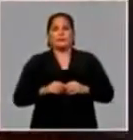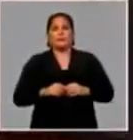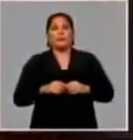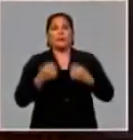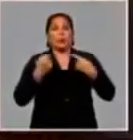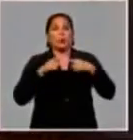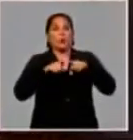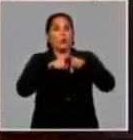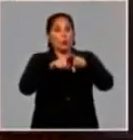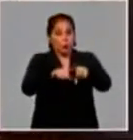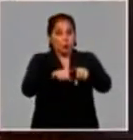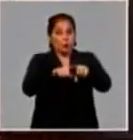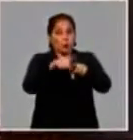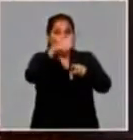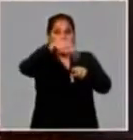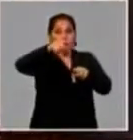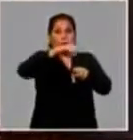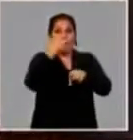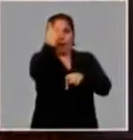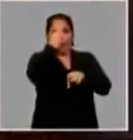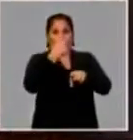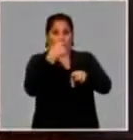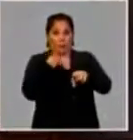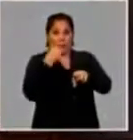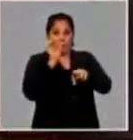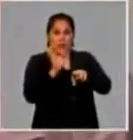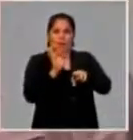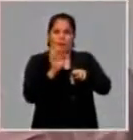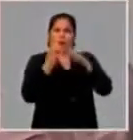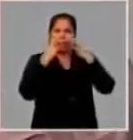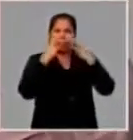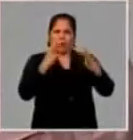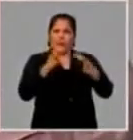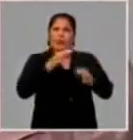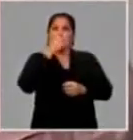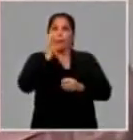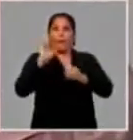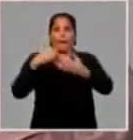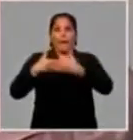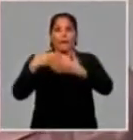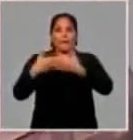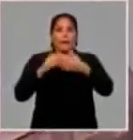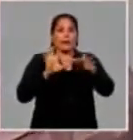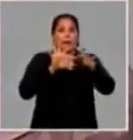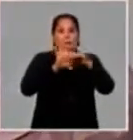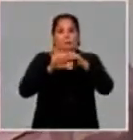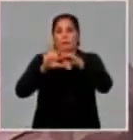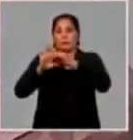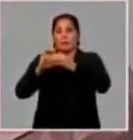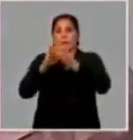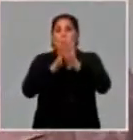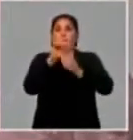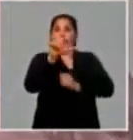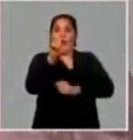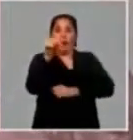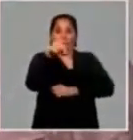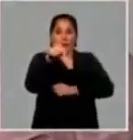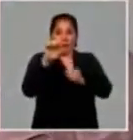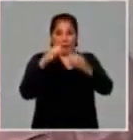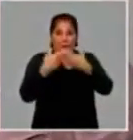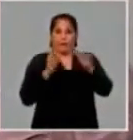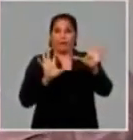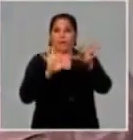Acompañado a esto que usted nos está preguntando, es oportuno señalar que las empresas mixtas ubicadas en la zona especial de desarrollo marieta,